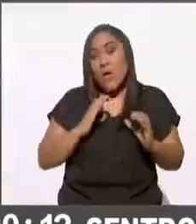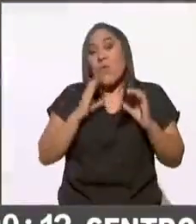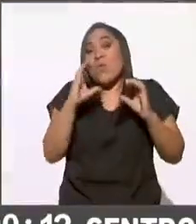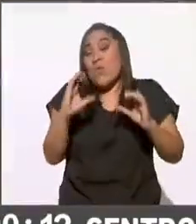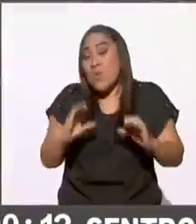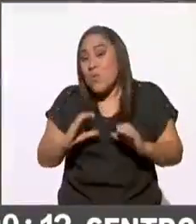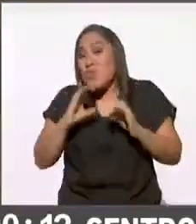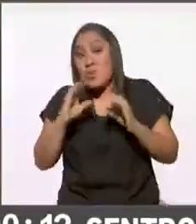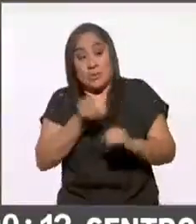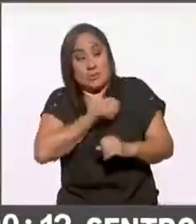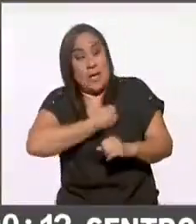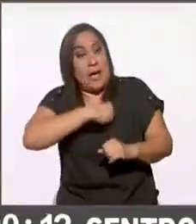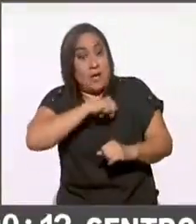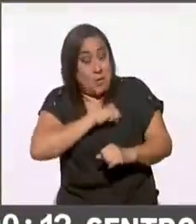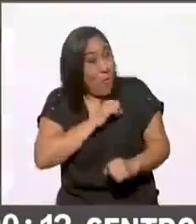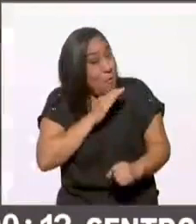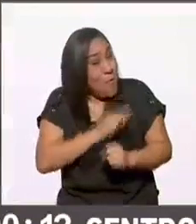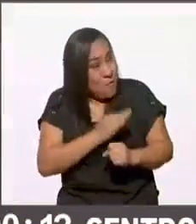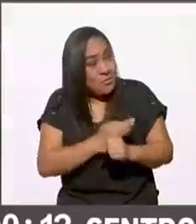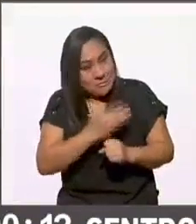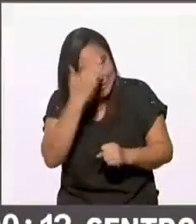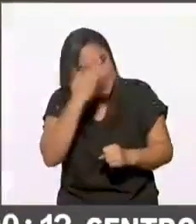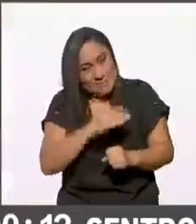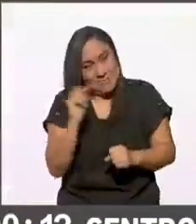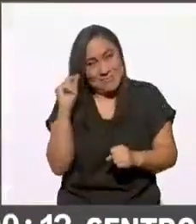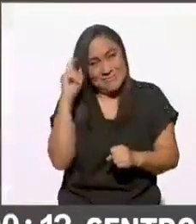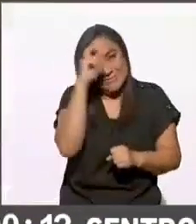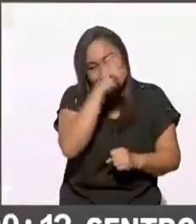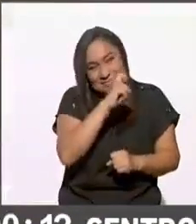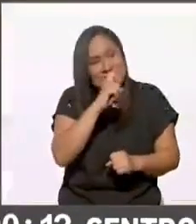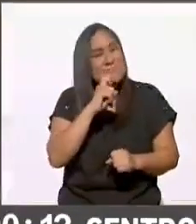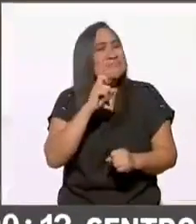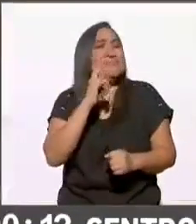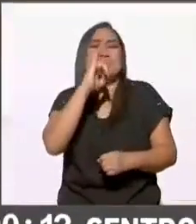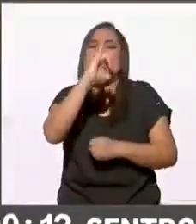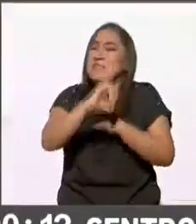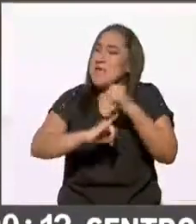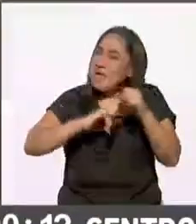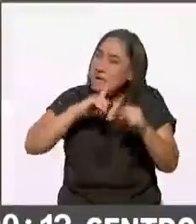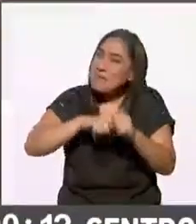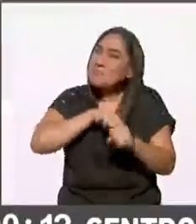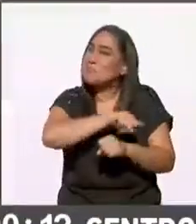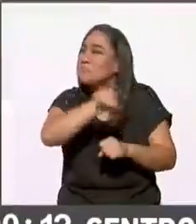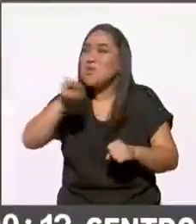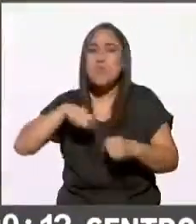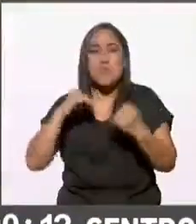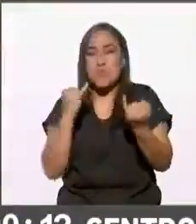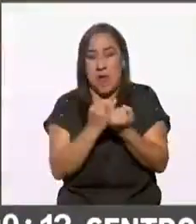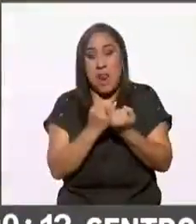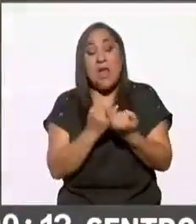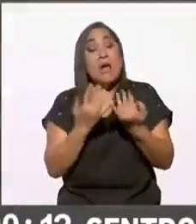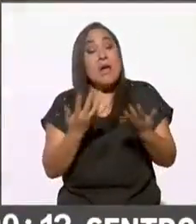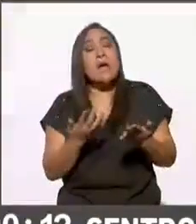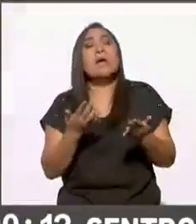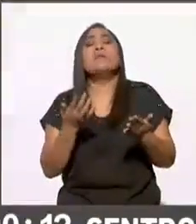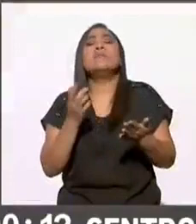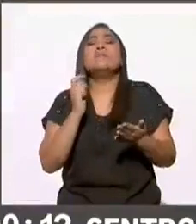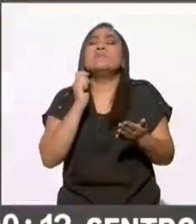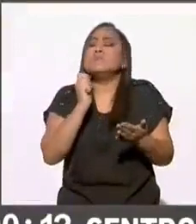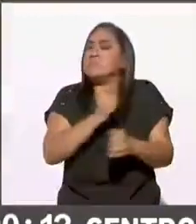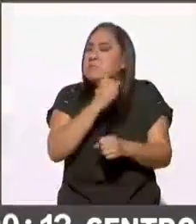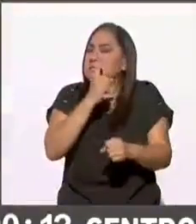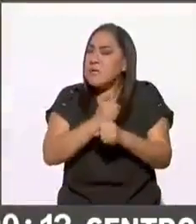la salud en este momento crítico que vivimos a nivel internacional pero sobre todo dando un ejercicio